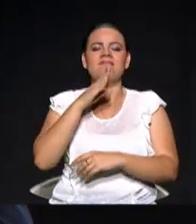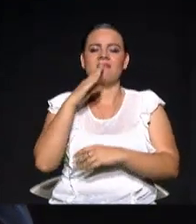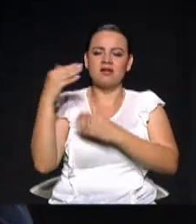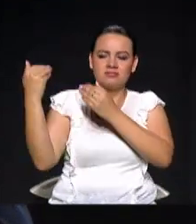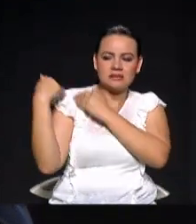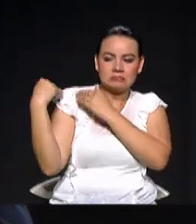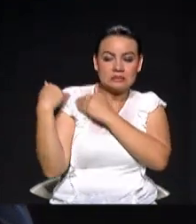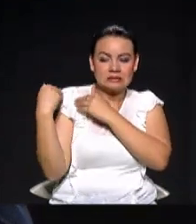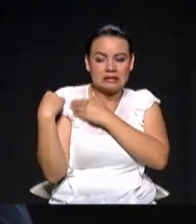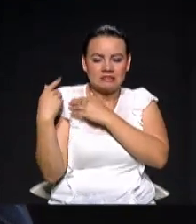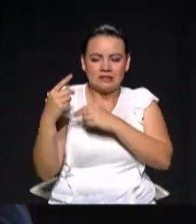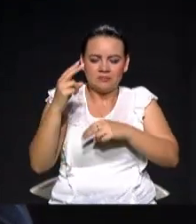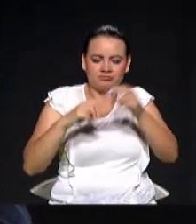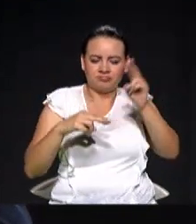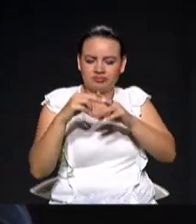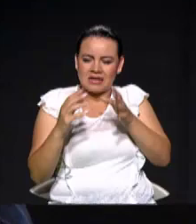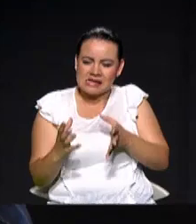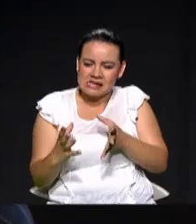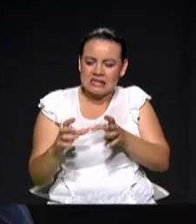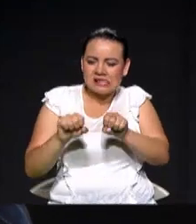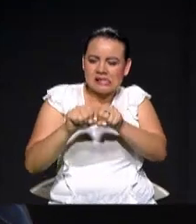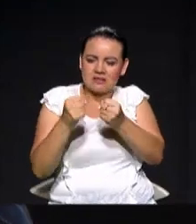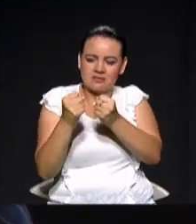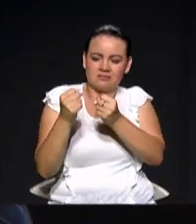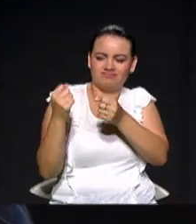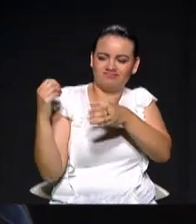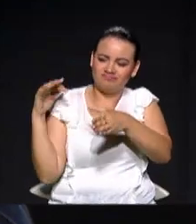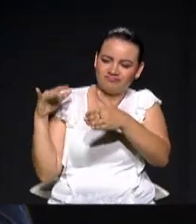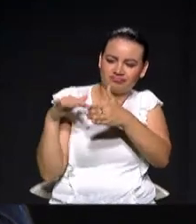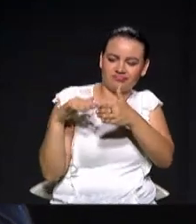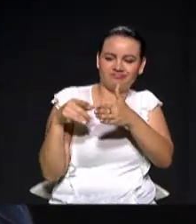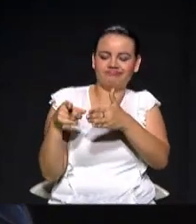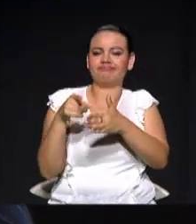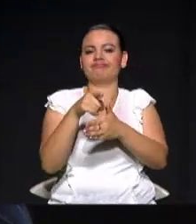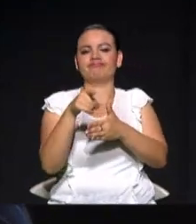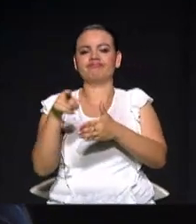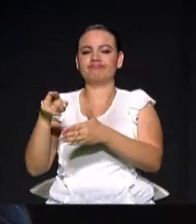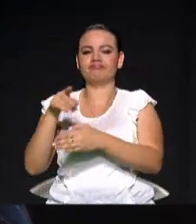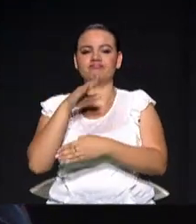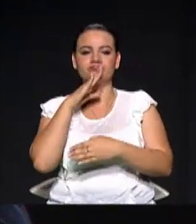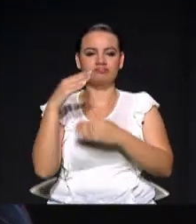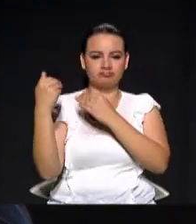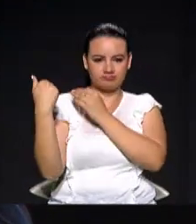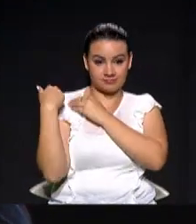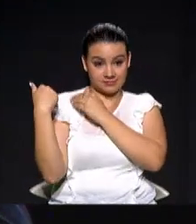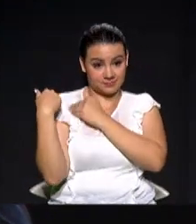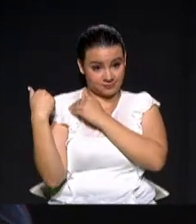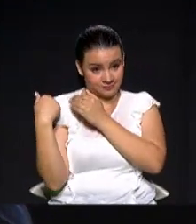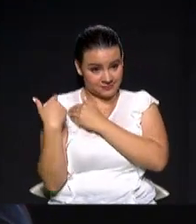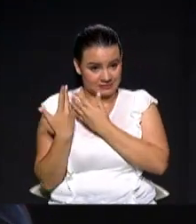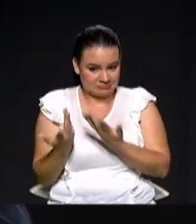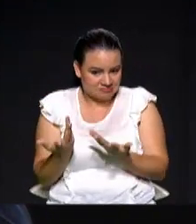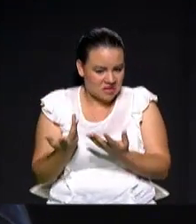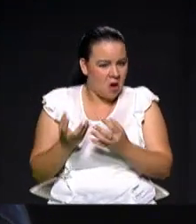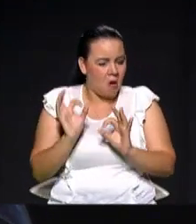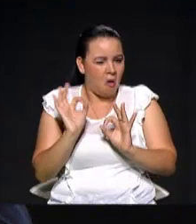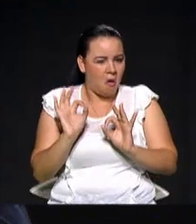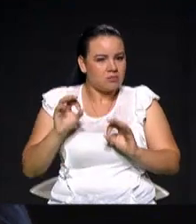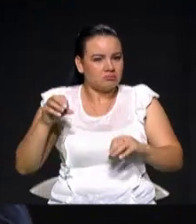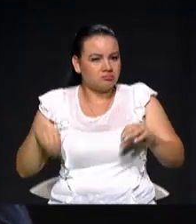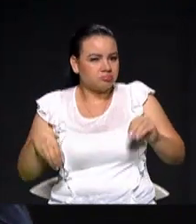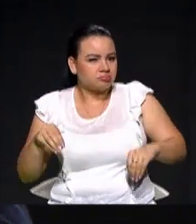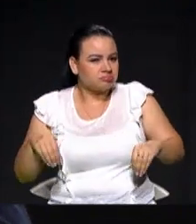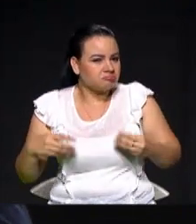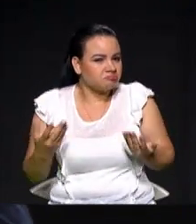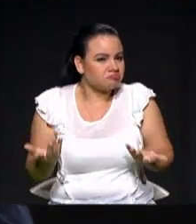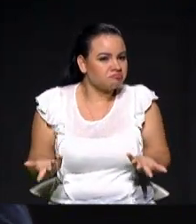políticas o administrativas que le puedan caber a los funcionarios que puedan resultar responsables de hechos anómalos dentro de la empresa.